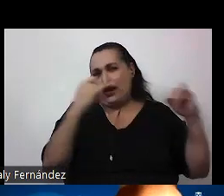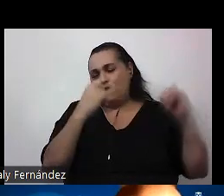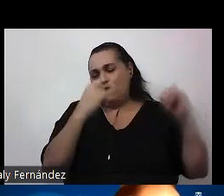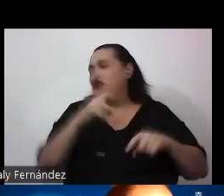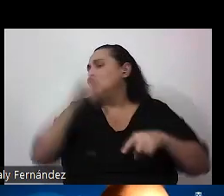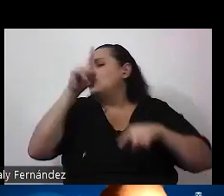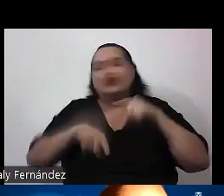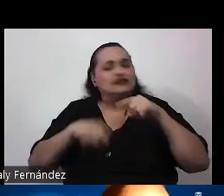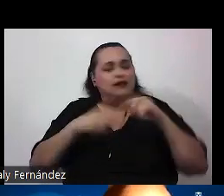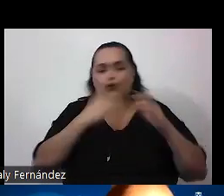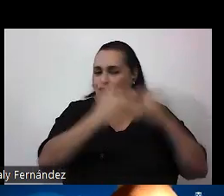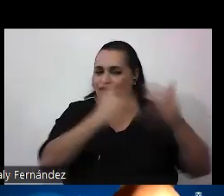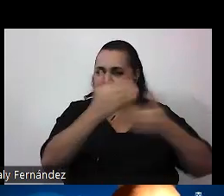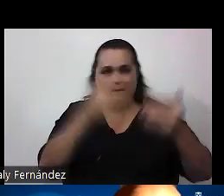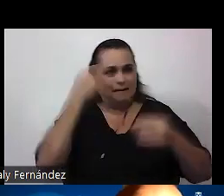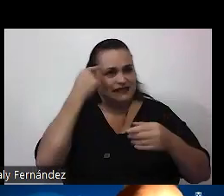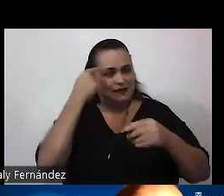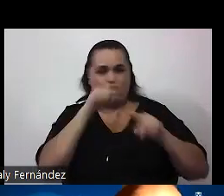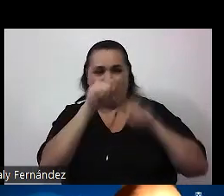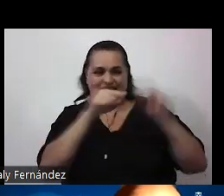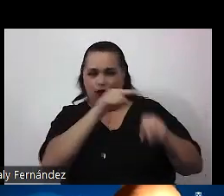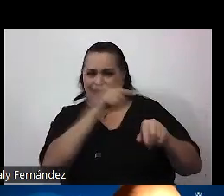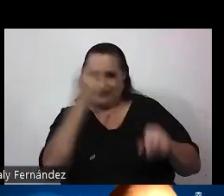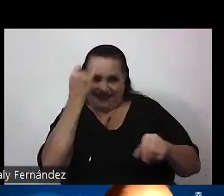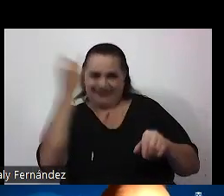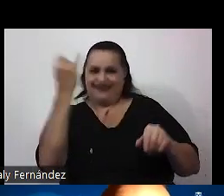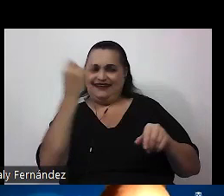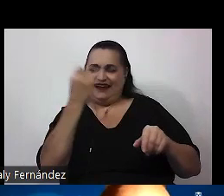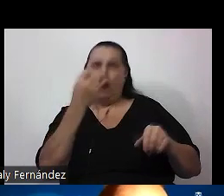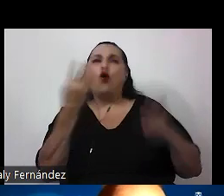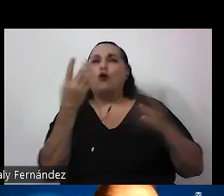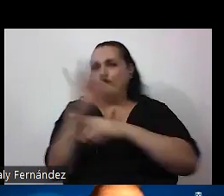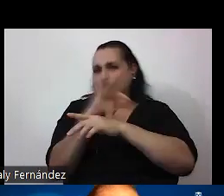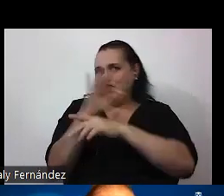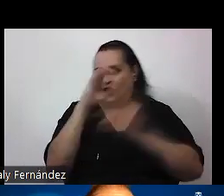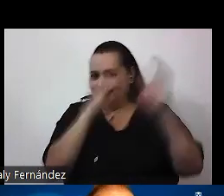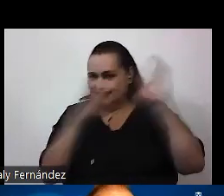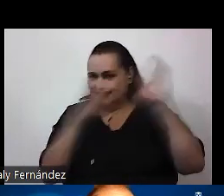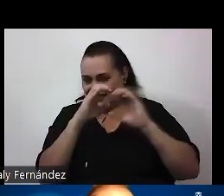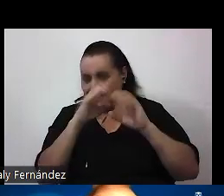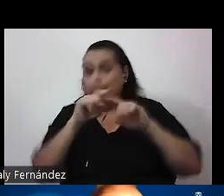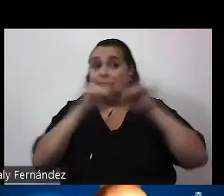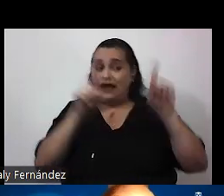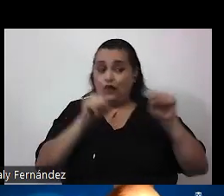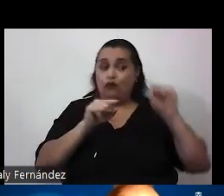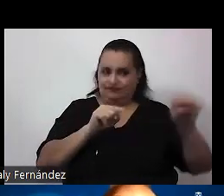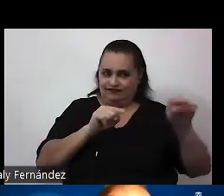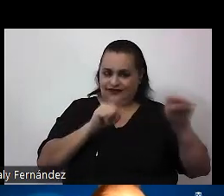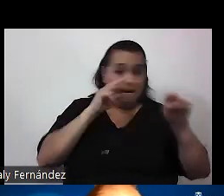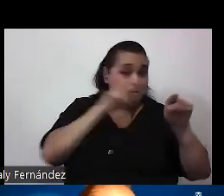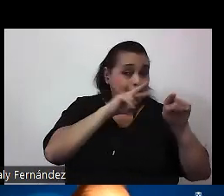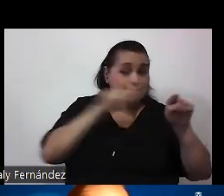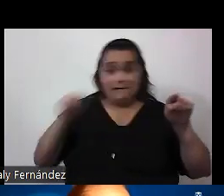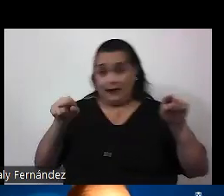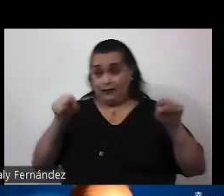ejercer el pensamiento crítico teniendo esa idea de cómo funciona la ciencia. Pero cuando miramos las ideas del